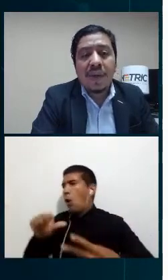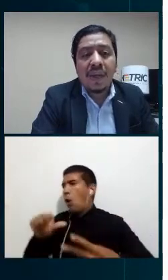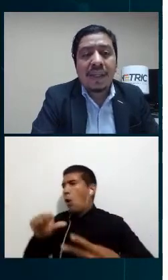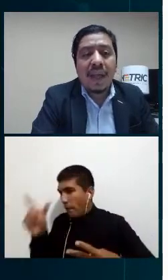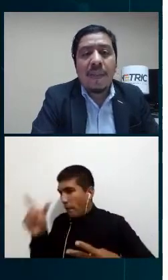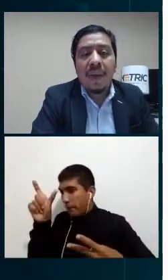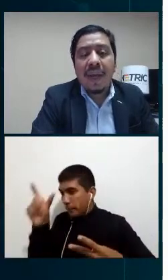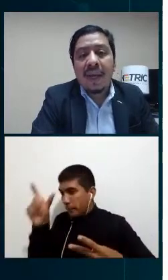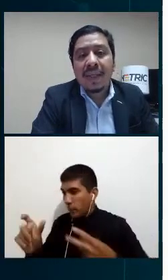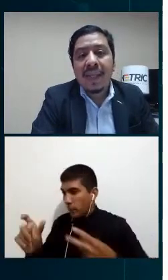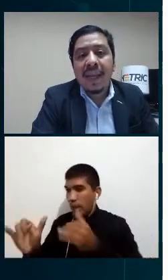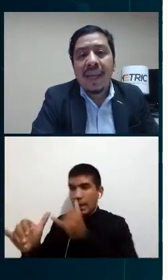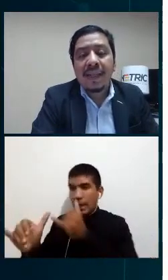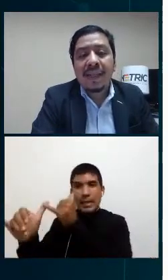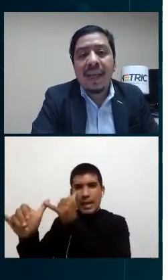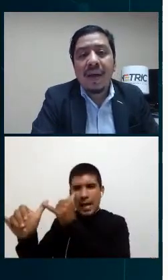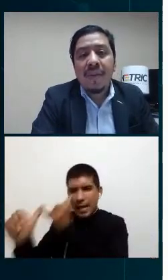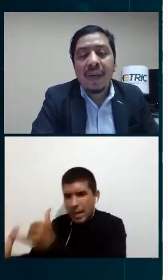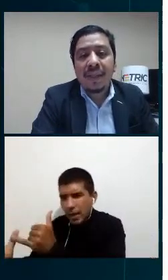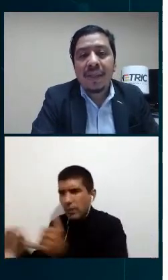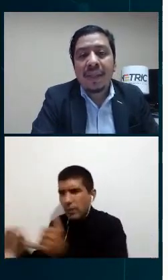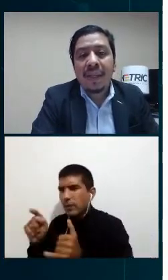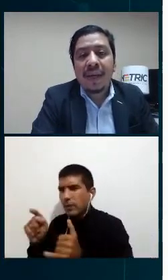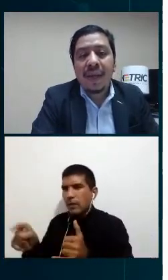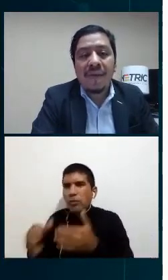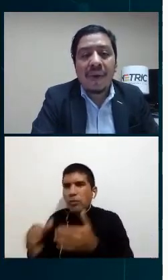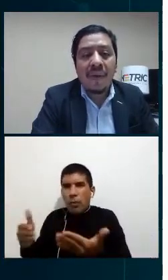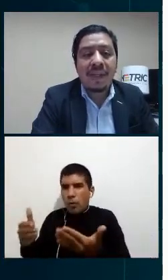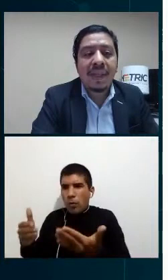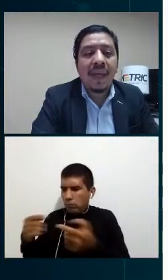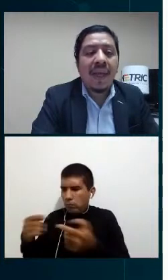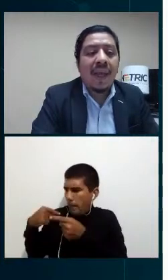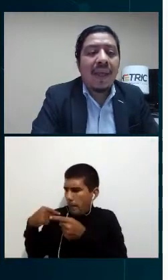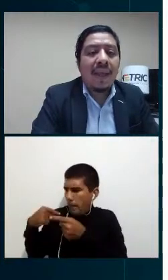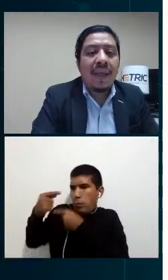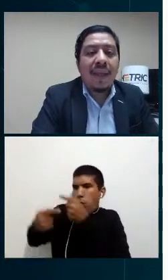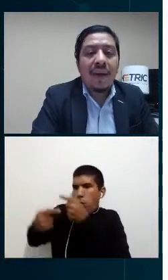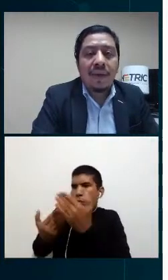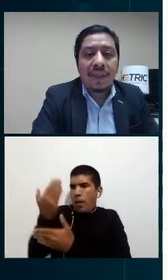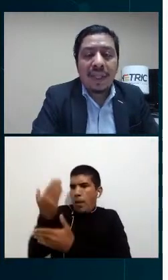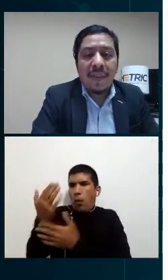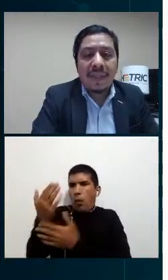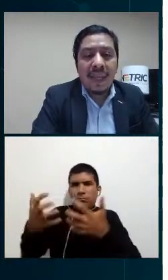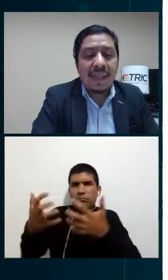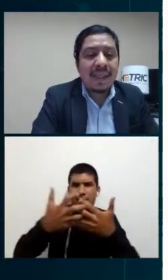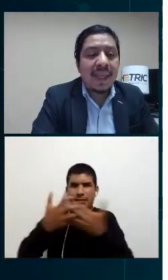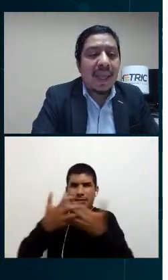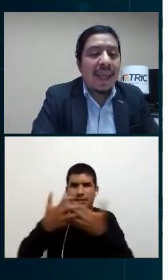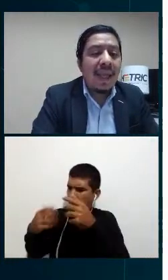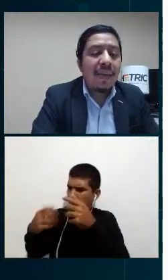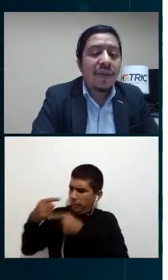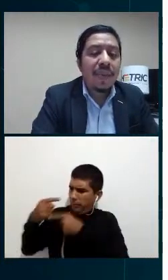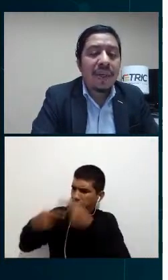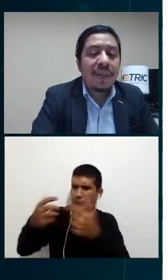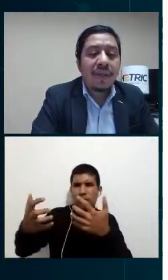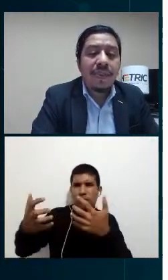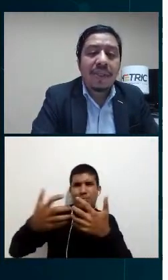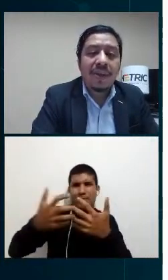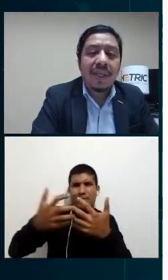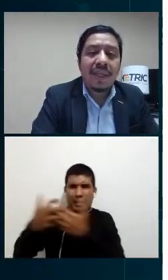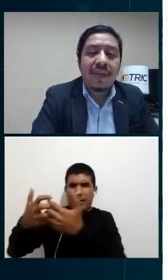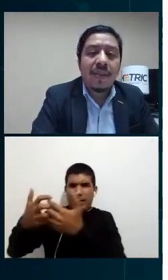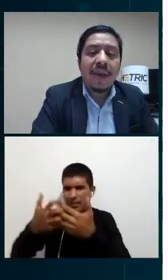tres gestores que apoyan en las tareas de comunicaciones de radiofrecuencia y los sistemas GES y dos